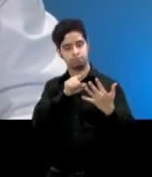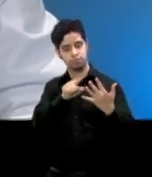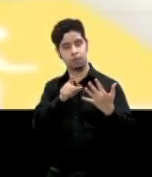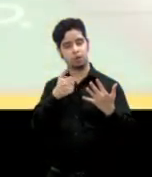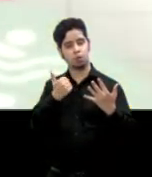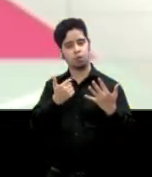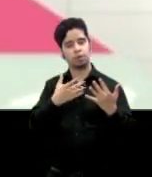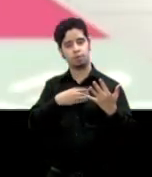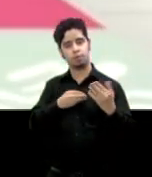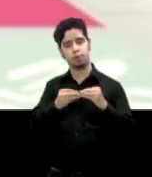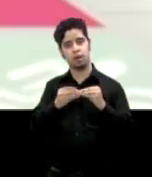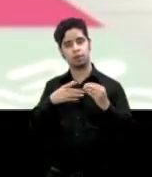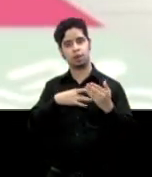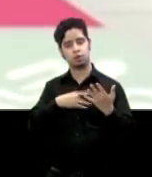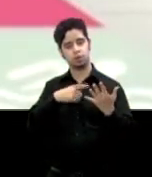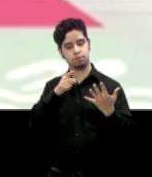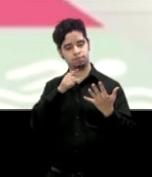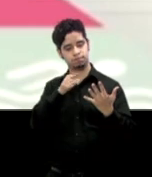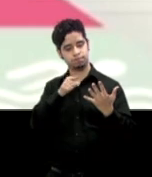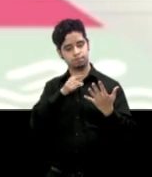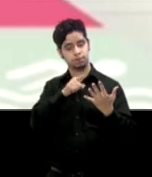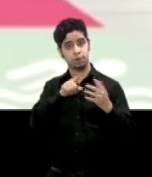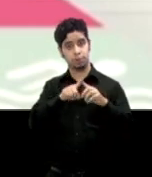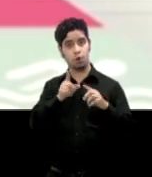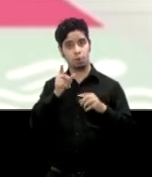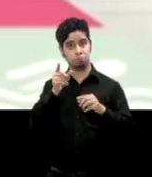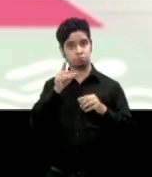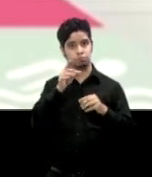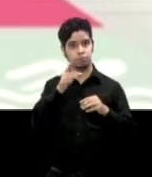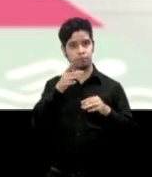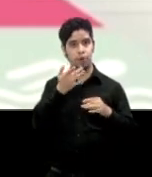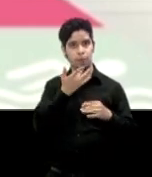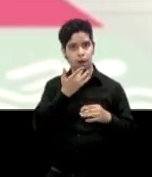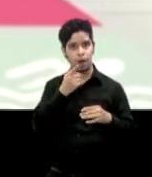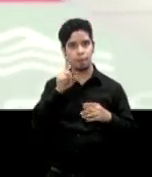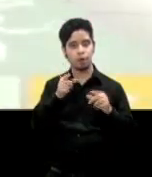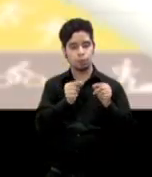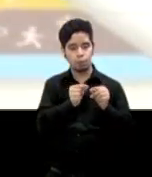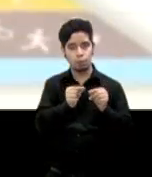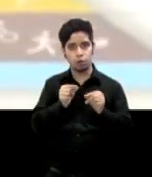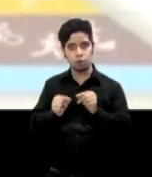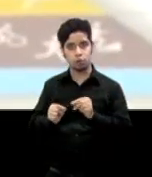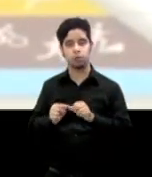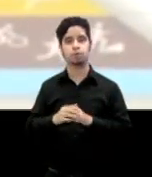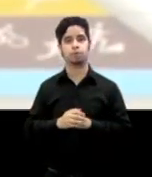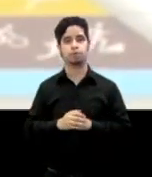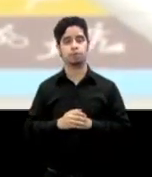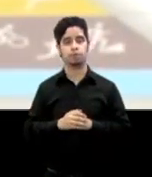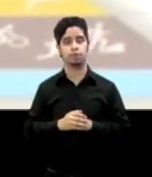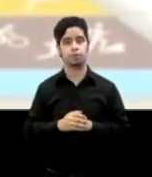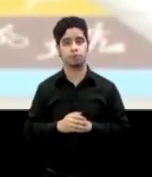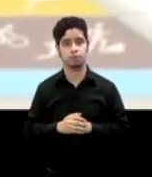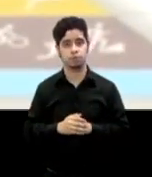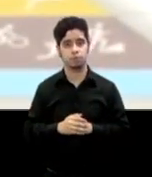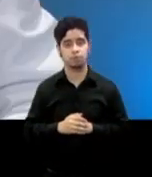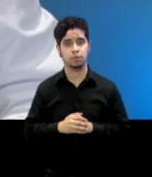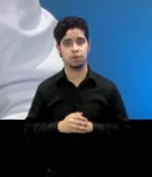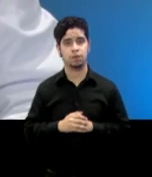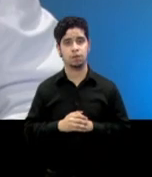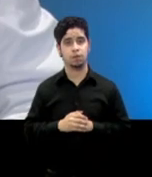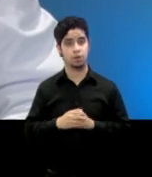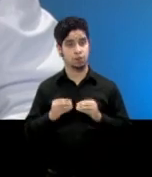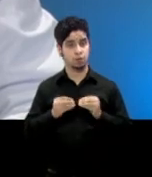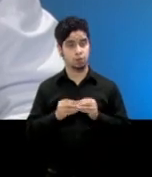date tu gustito pero en cantidades moderadas otra estrategia particularmente para los entre meses y los postres